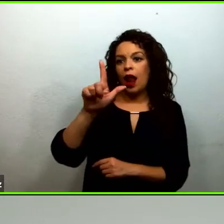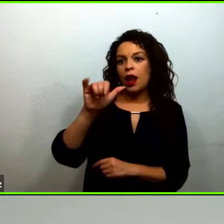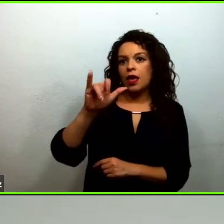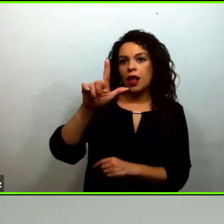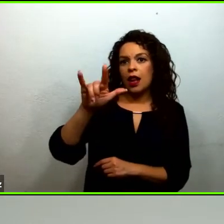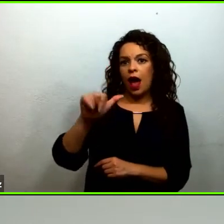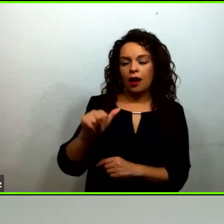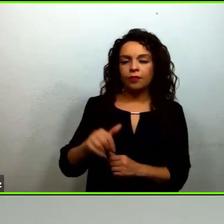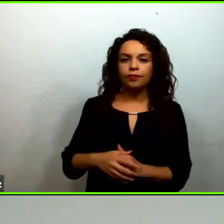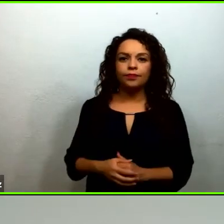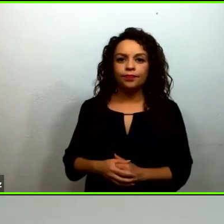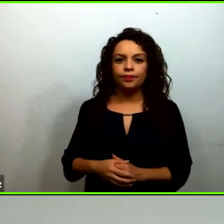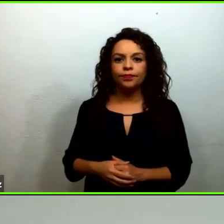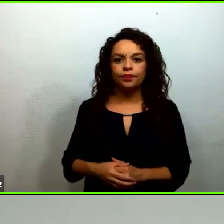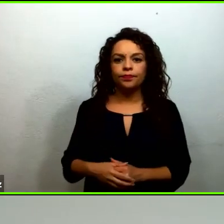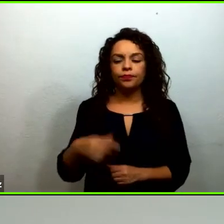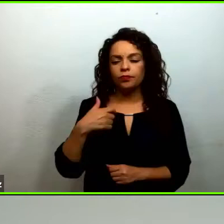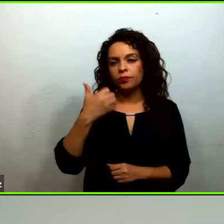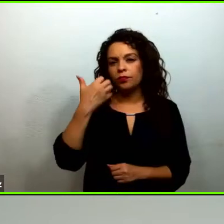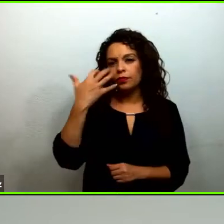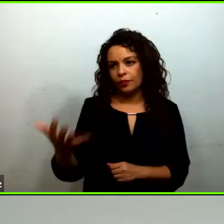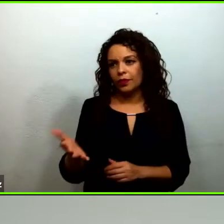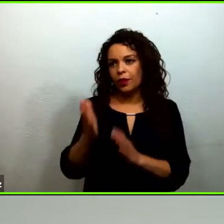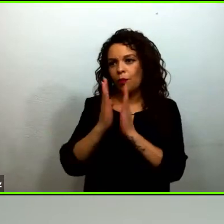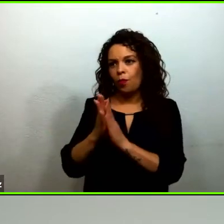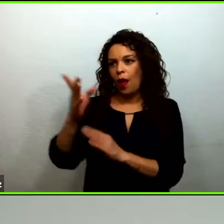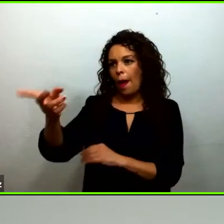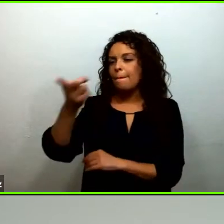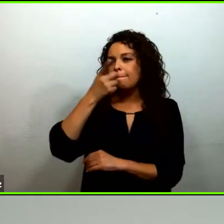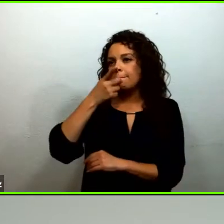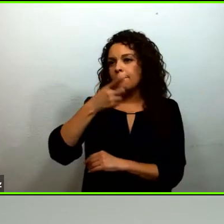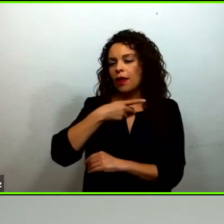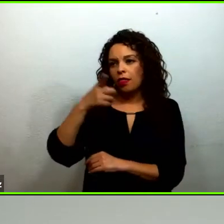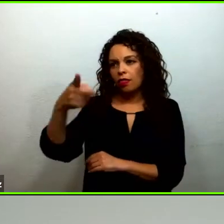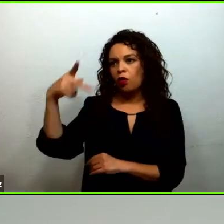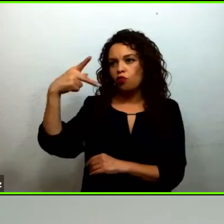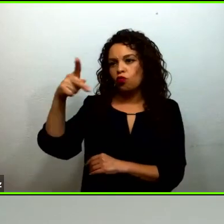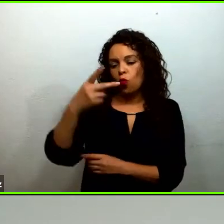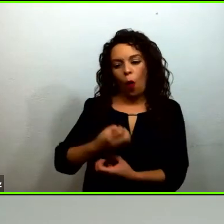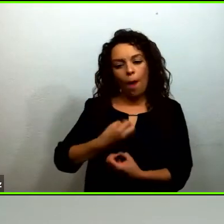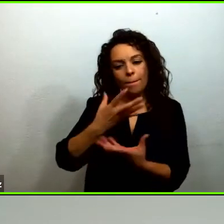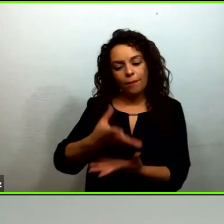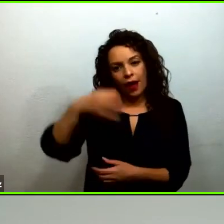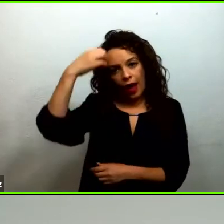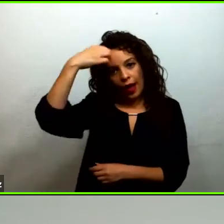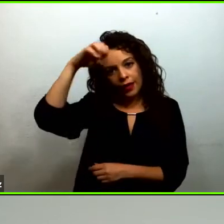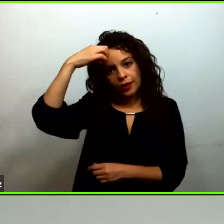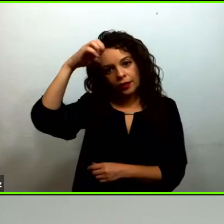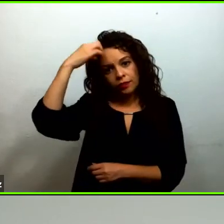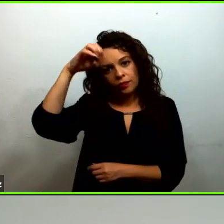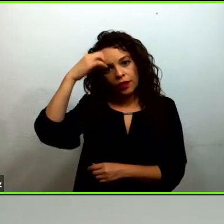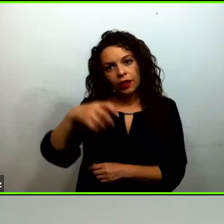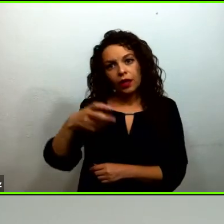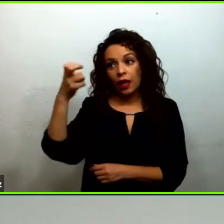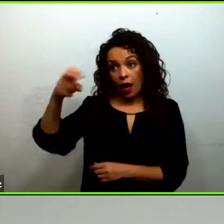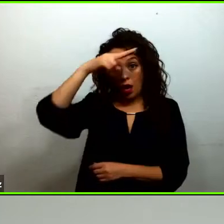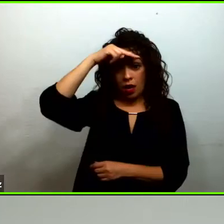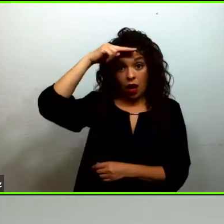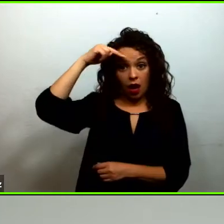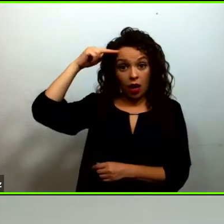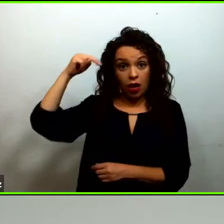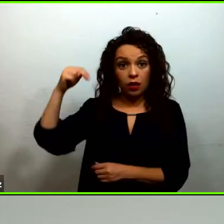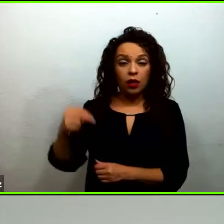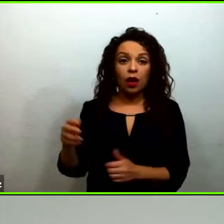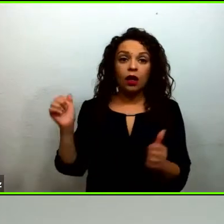Dalila nos gustaría que nos cuentes un poco de la experiencia que ha tenido el Estado de Nayarit en términos de alianzas